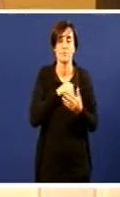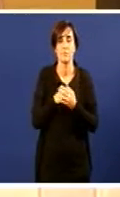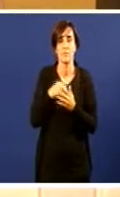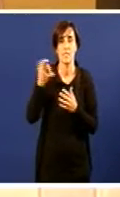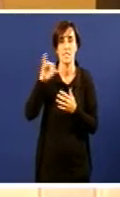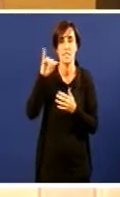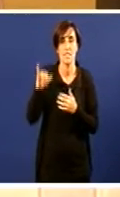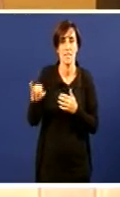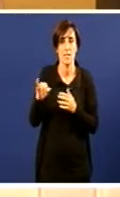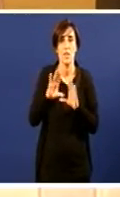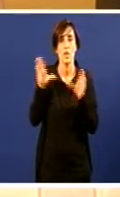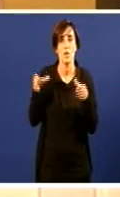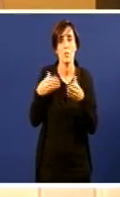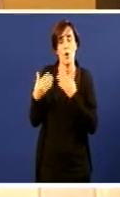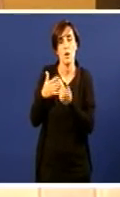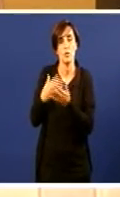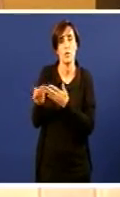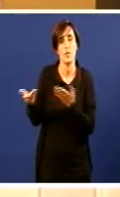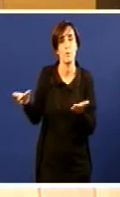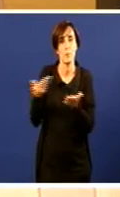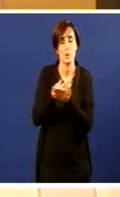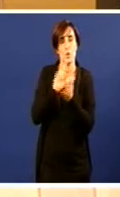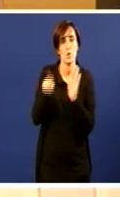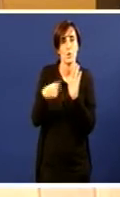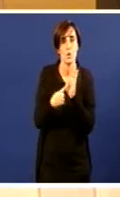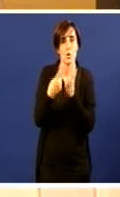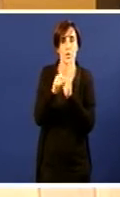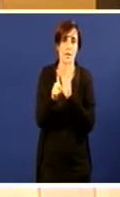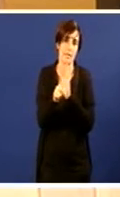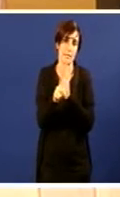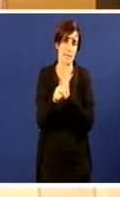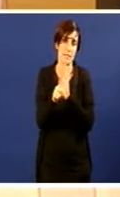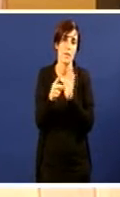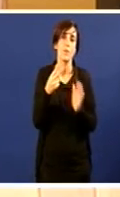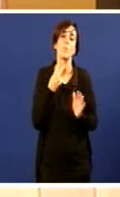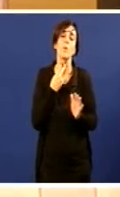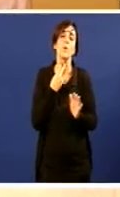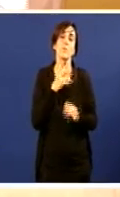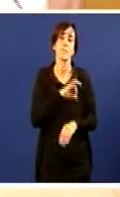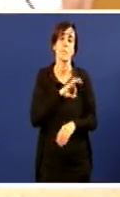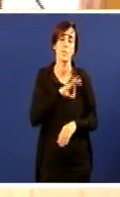Grupo autor da proposición donde lei ten a palabra a señora Prado Cores.